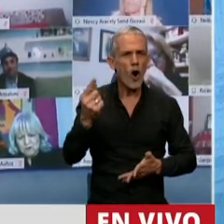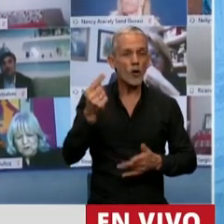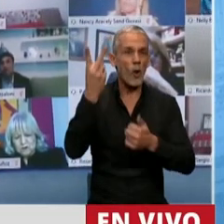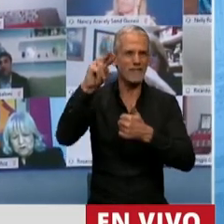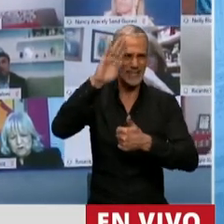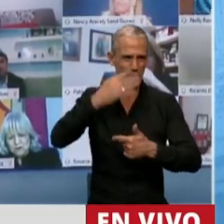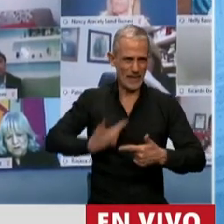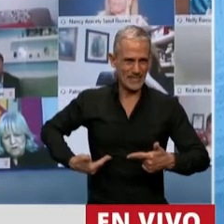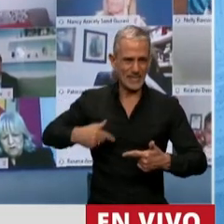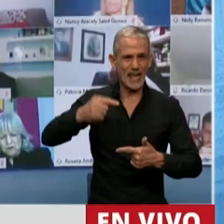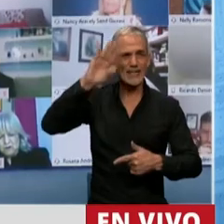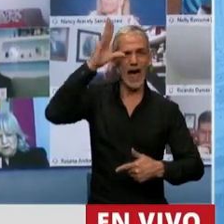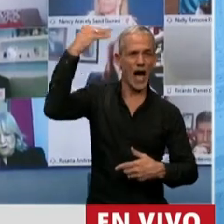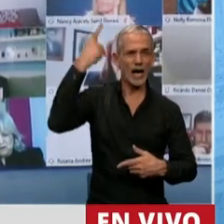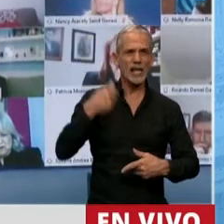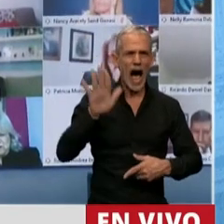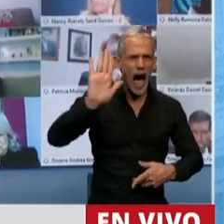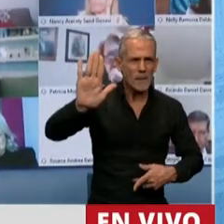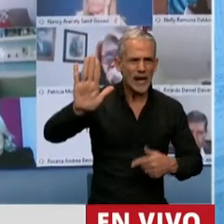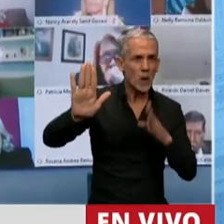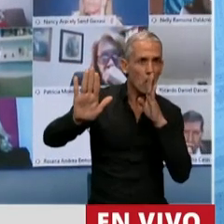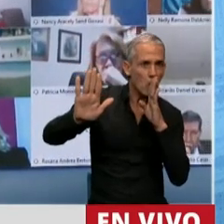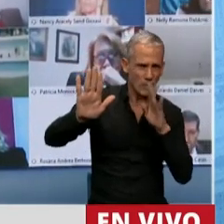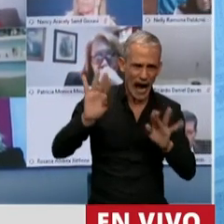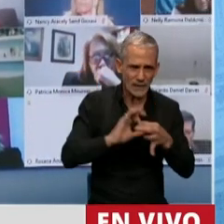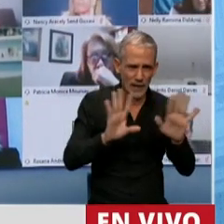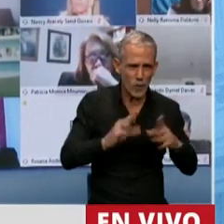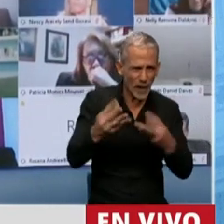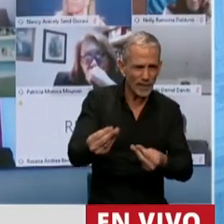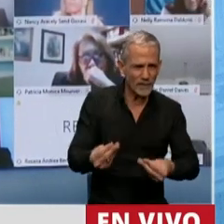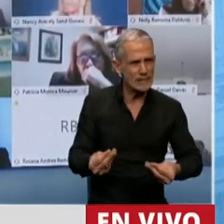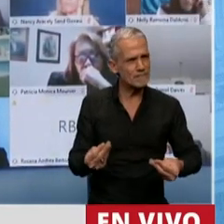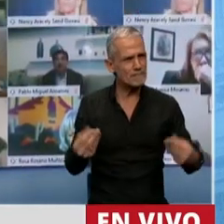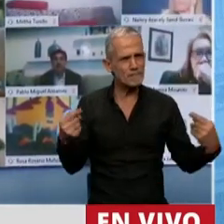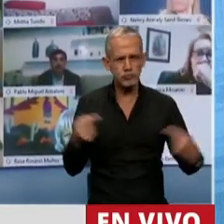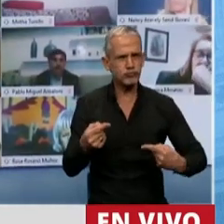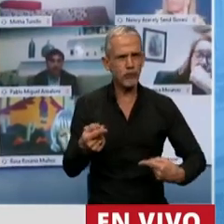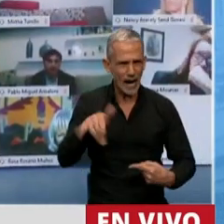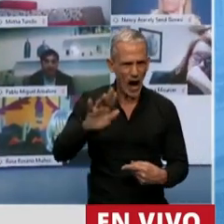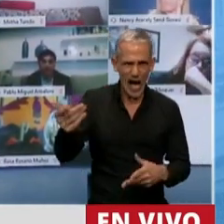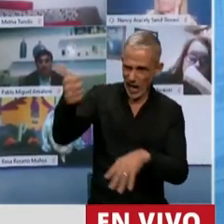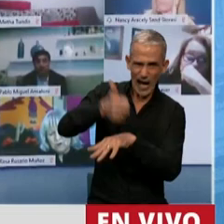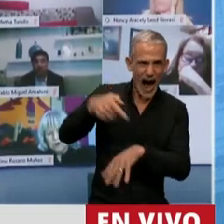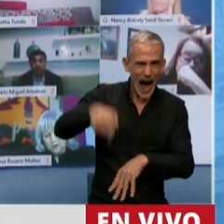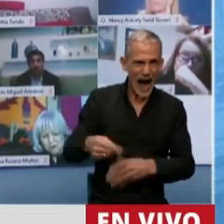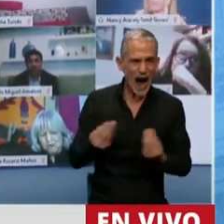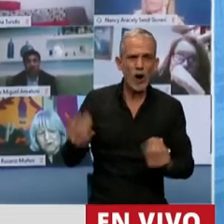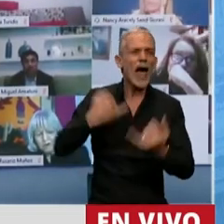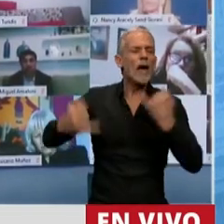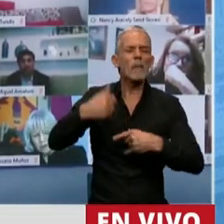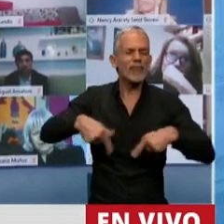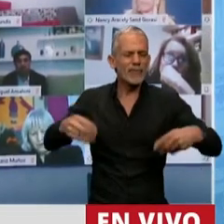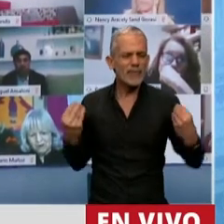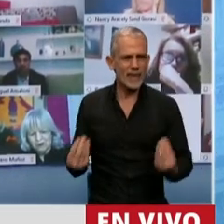vicepresidenta, fue amenazada. Esa es la República. Eso es lo que nos vienen a decir y a explicar